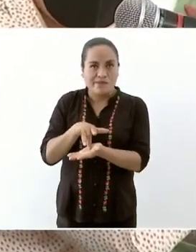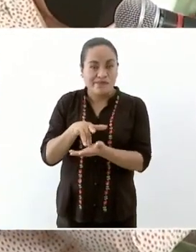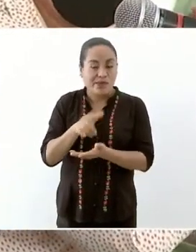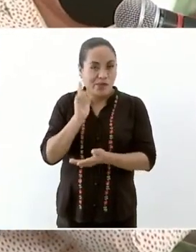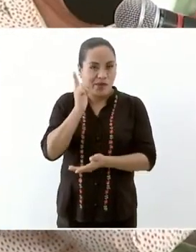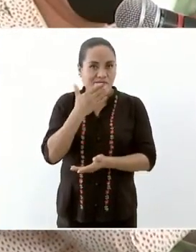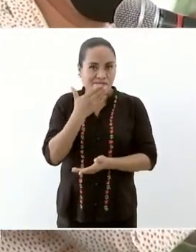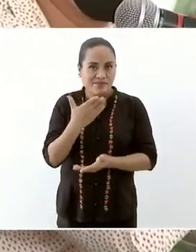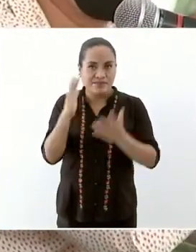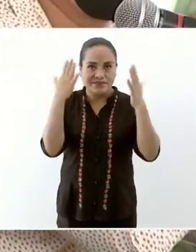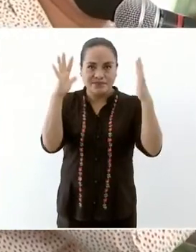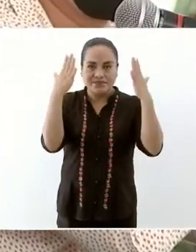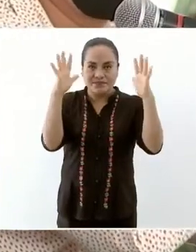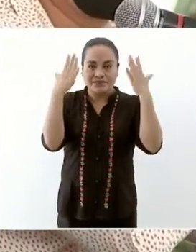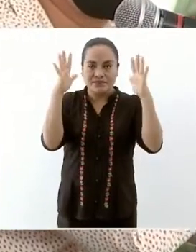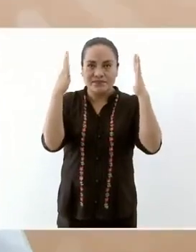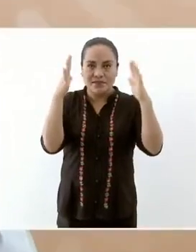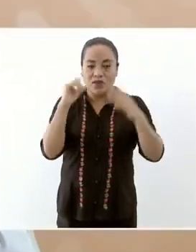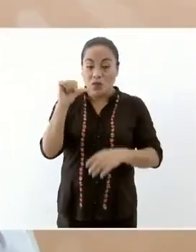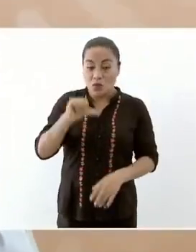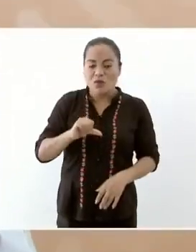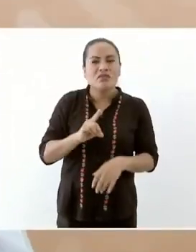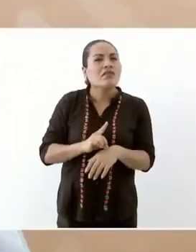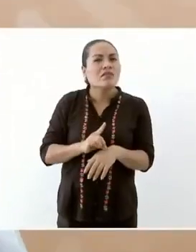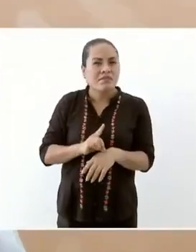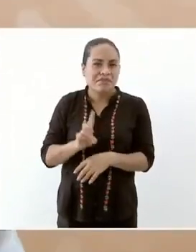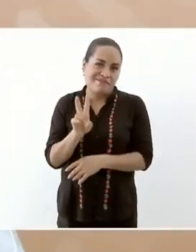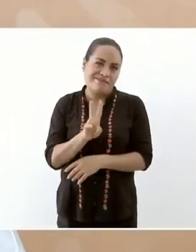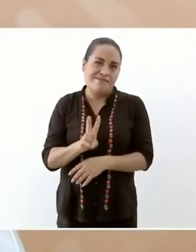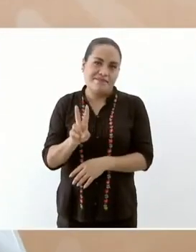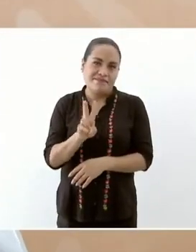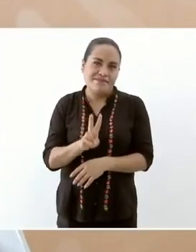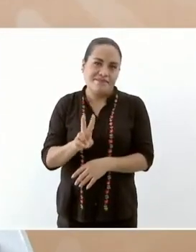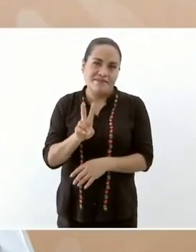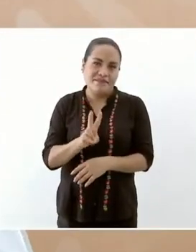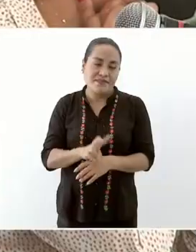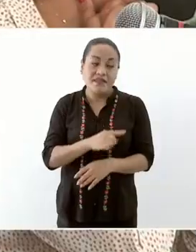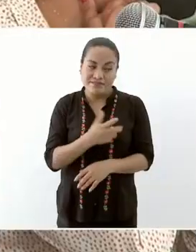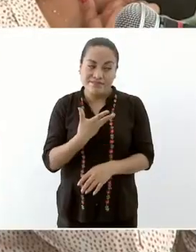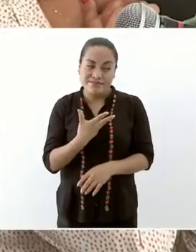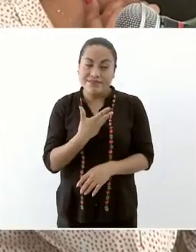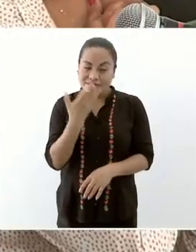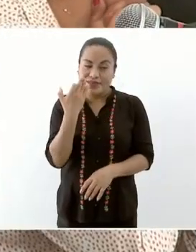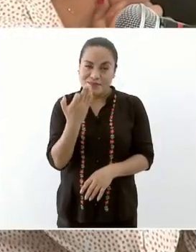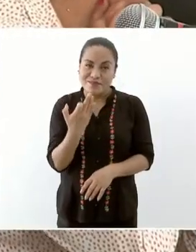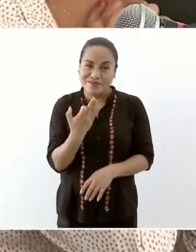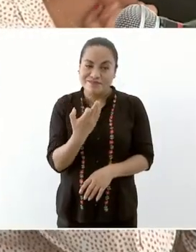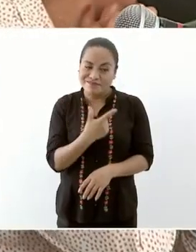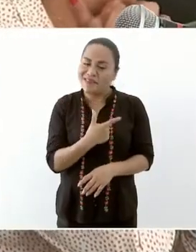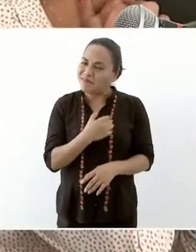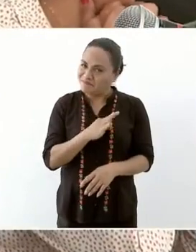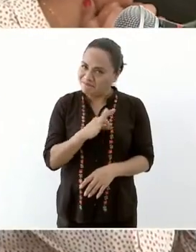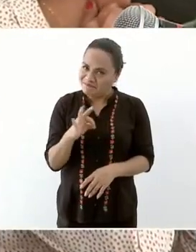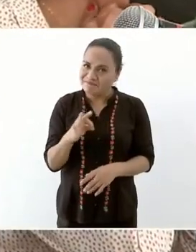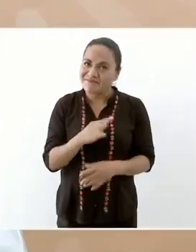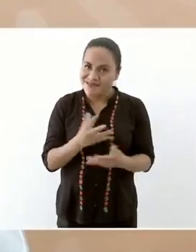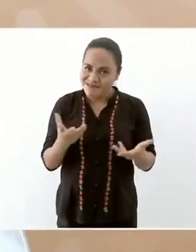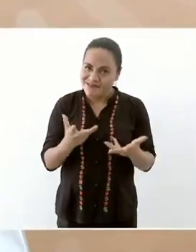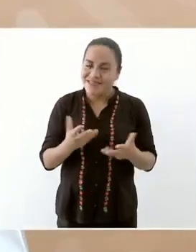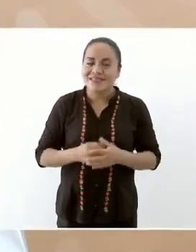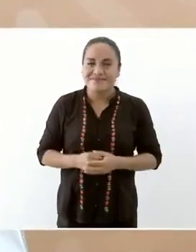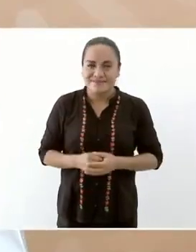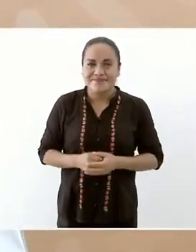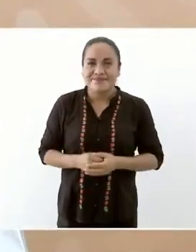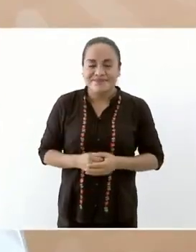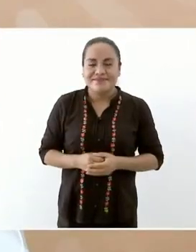hoy es viernes tienes tiempo de sobra este